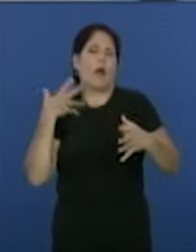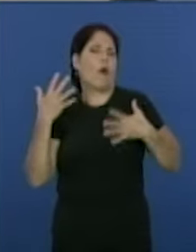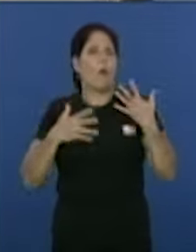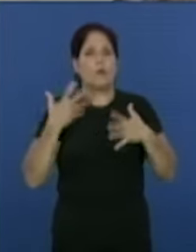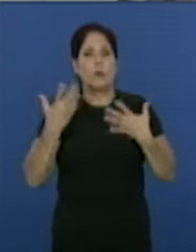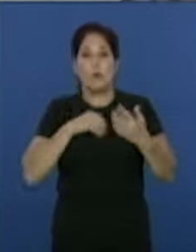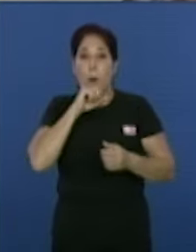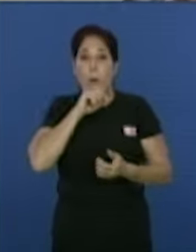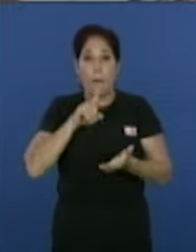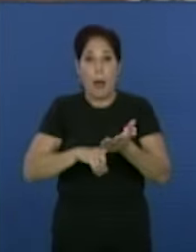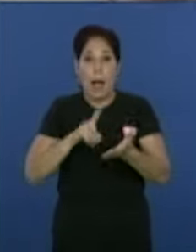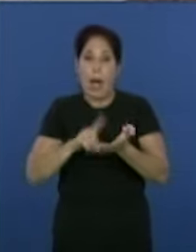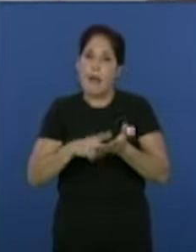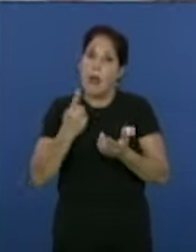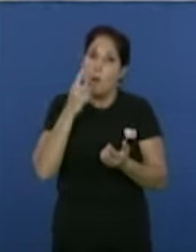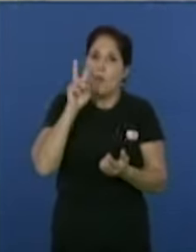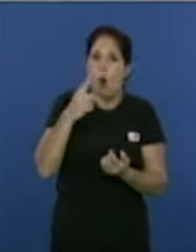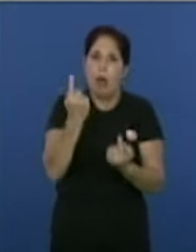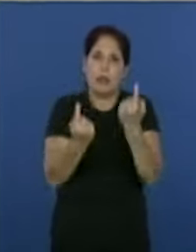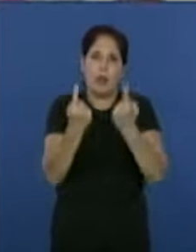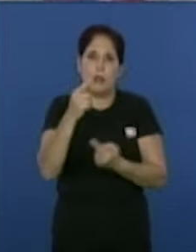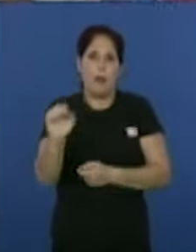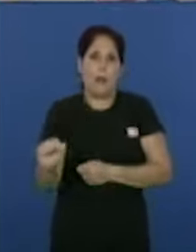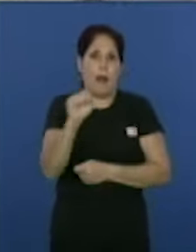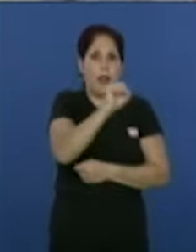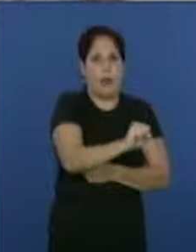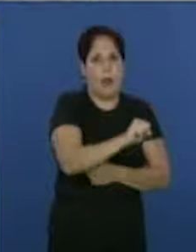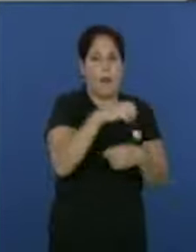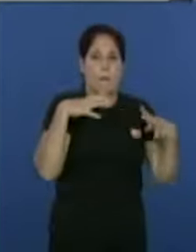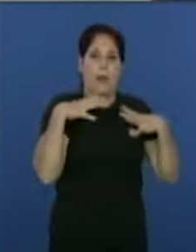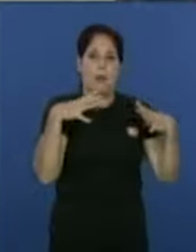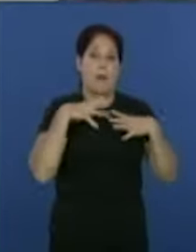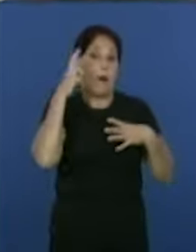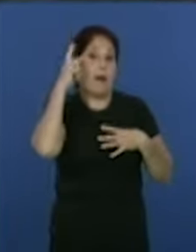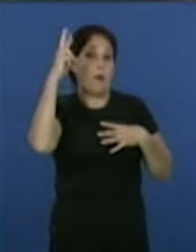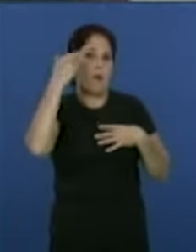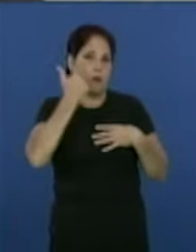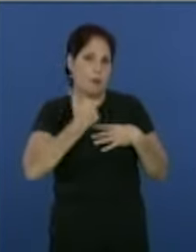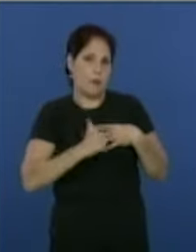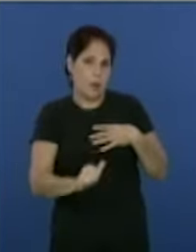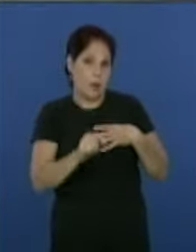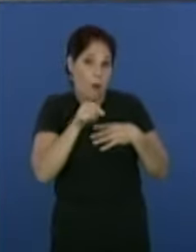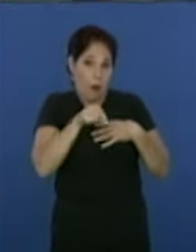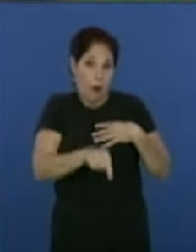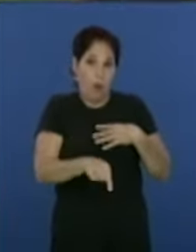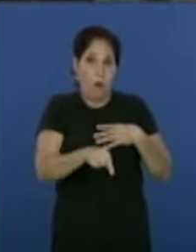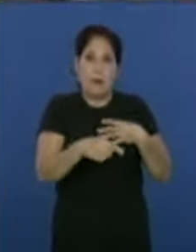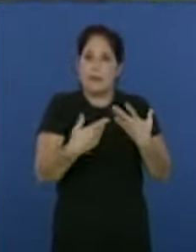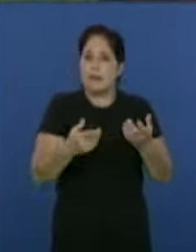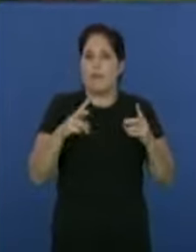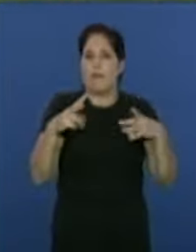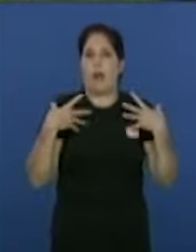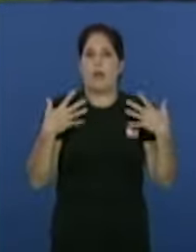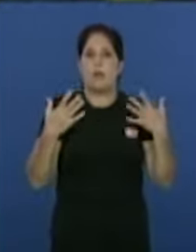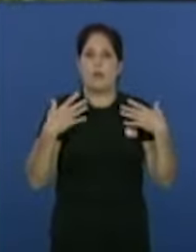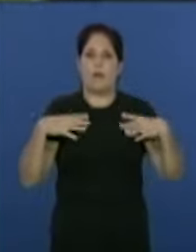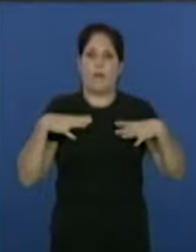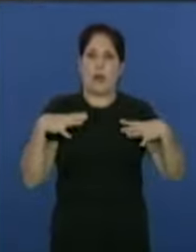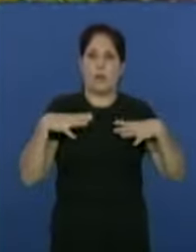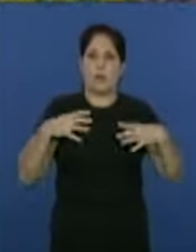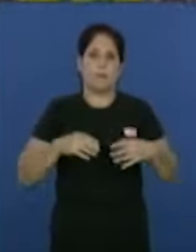y los padres buscan alternativas para compartir y crear nuevos recuerdos con sus hijos que ahora se encuentran de vacaciones.